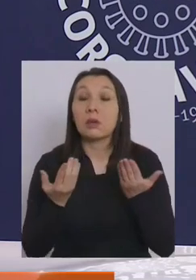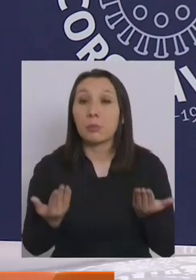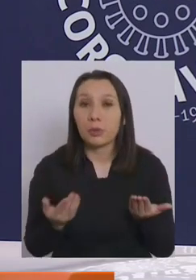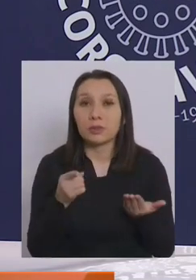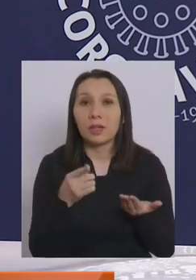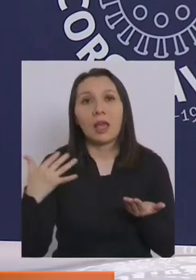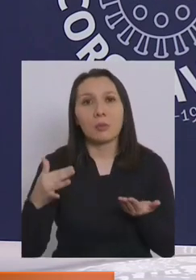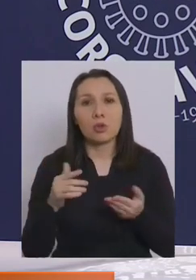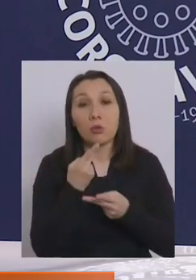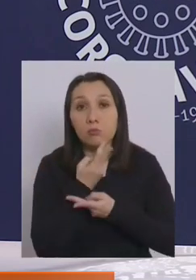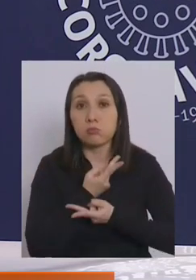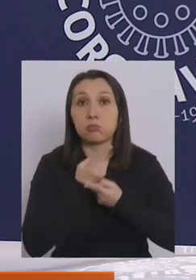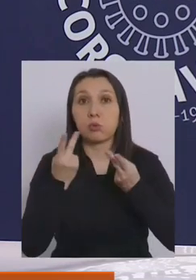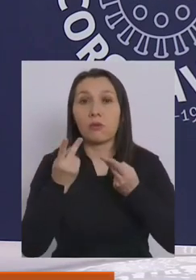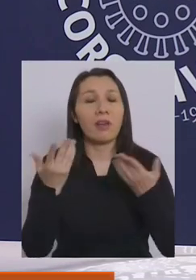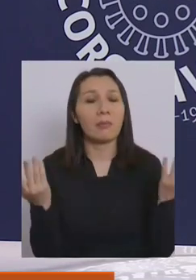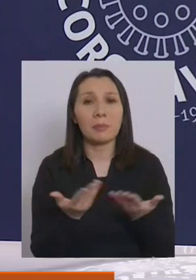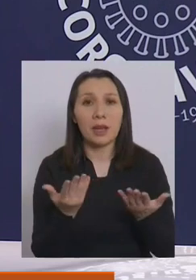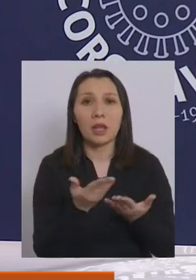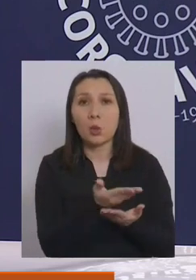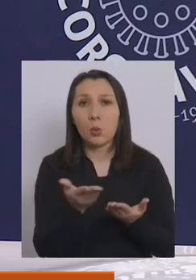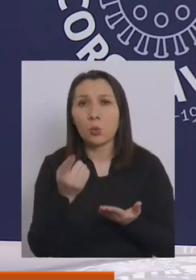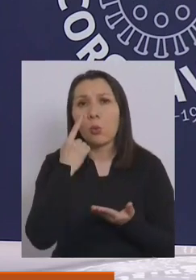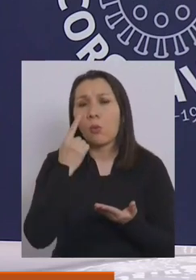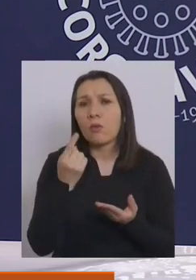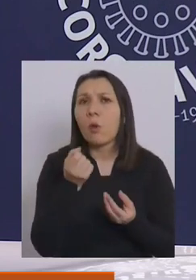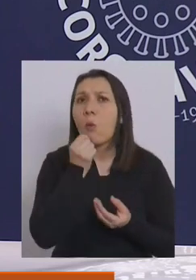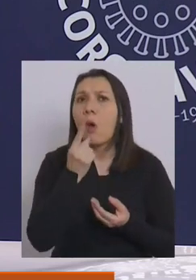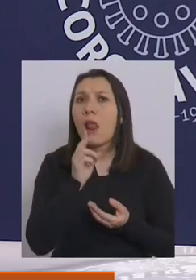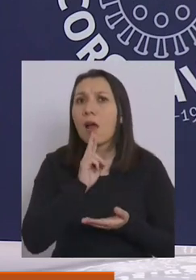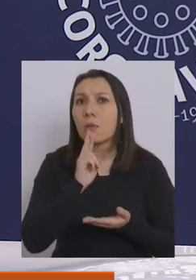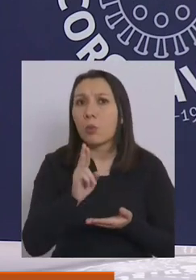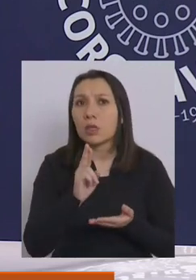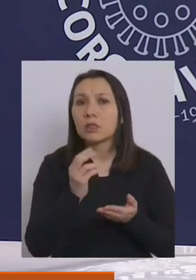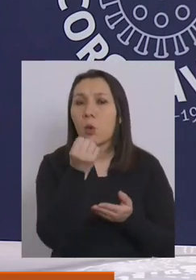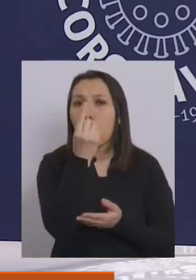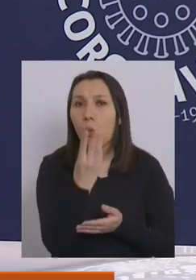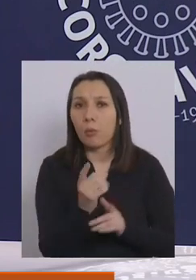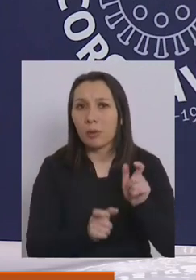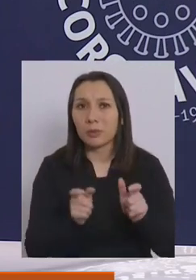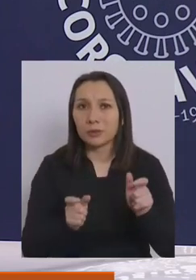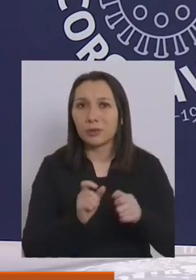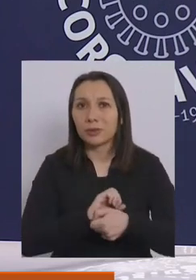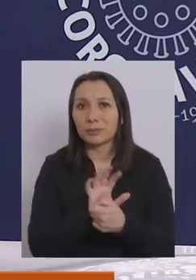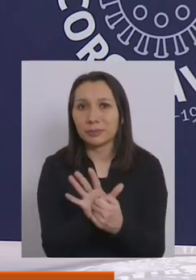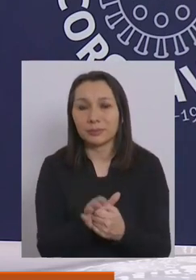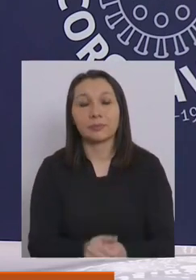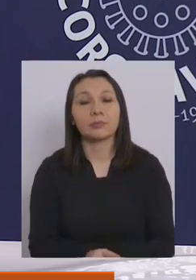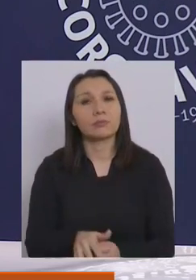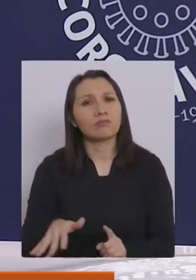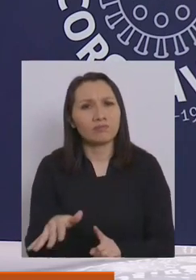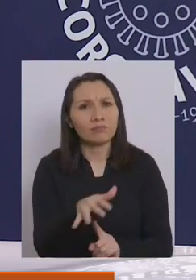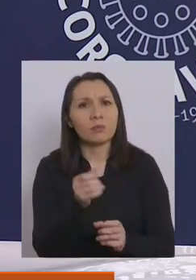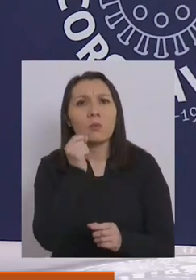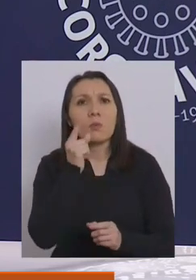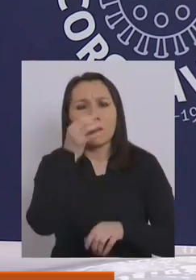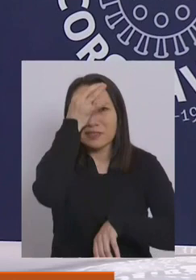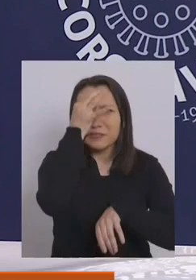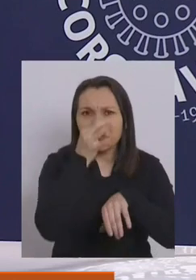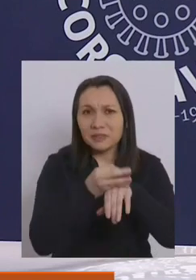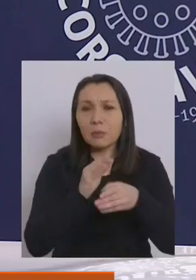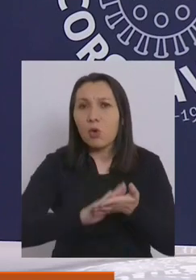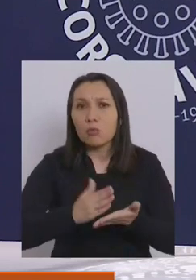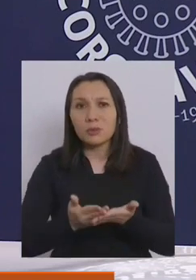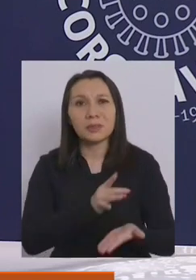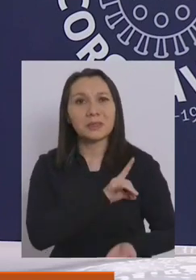es importante hacer este anuncio para que vean cuáles van a ser los resultados. Finalmente, ¿cuál es la situación epidemiológica de